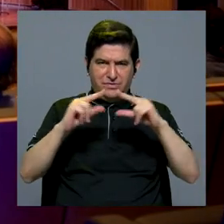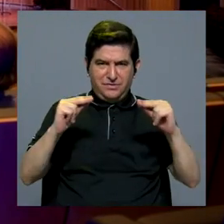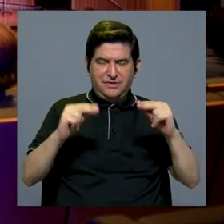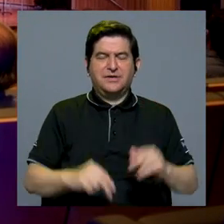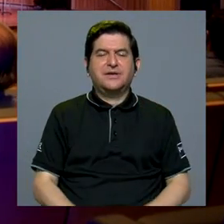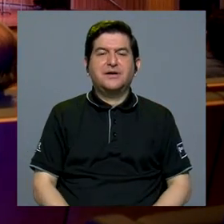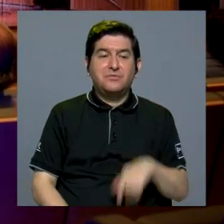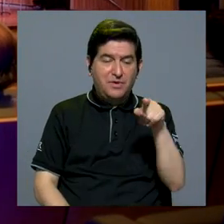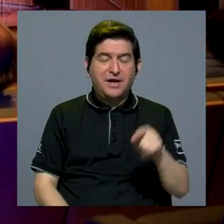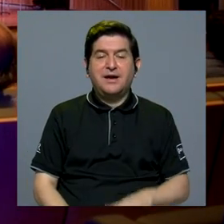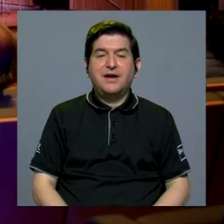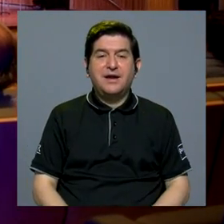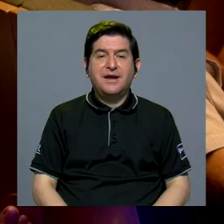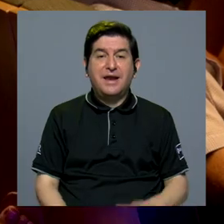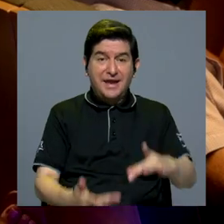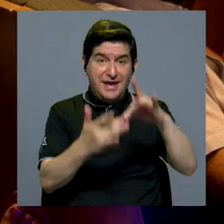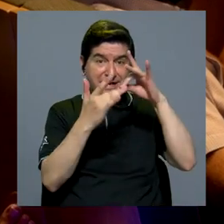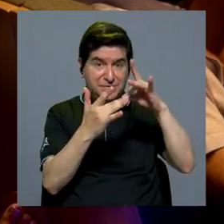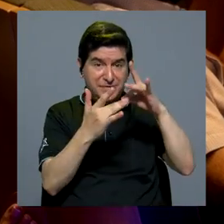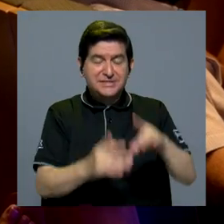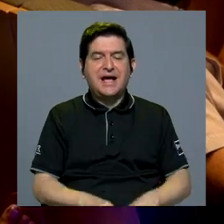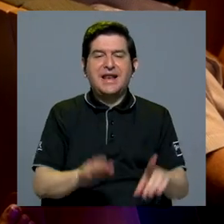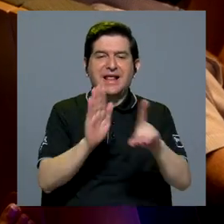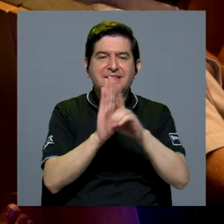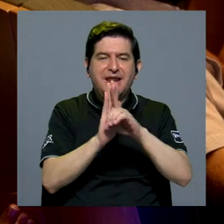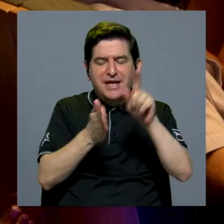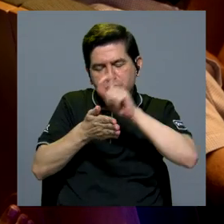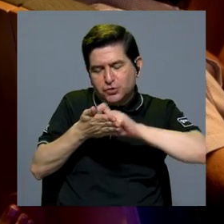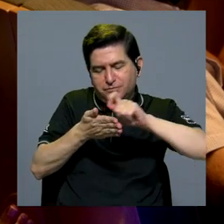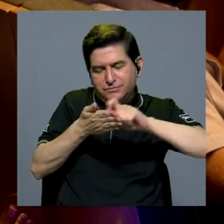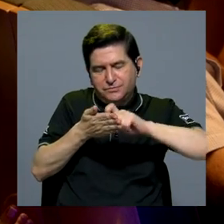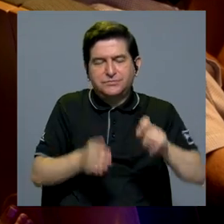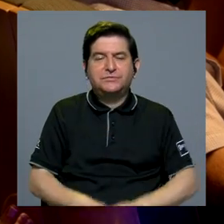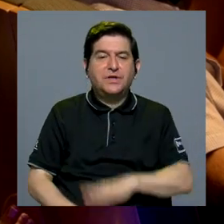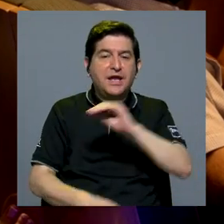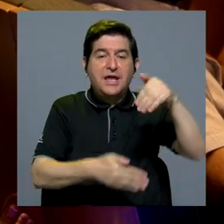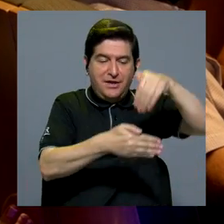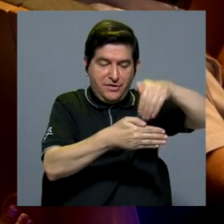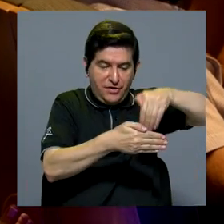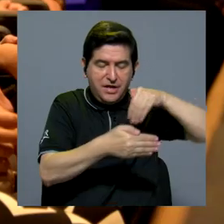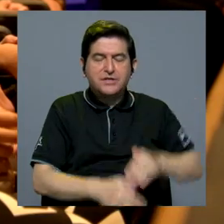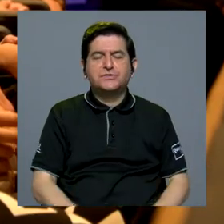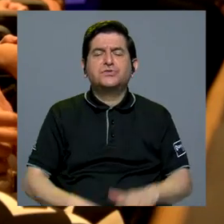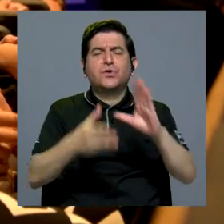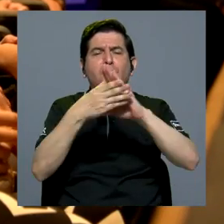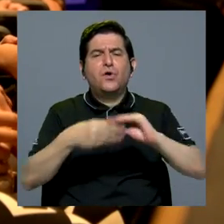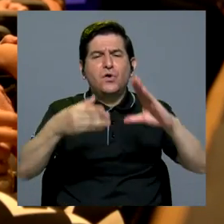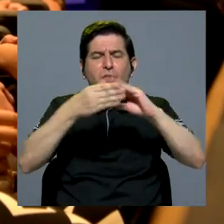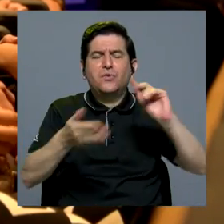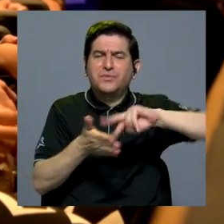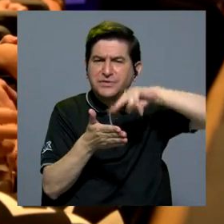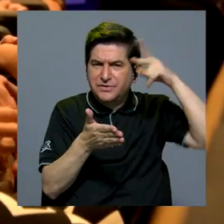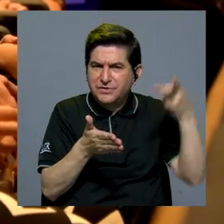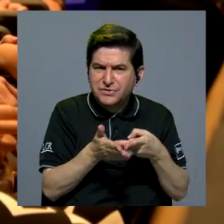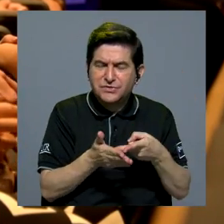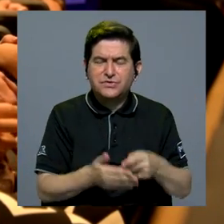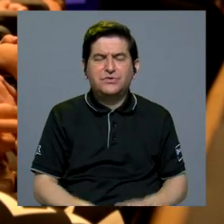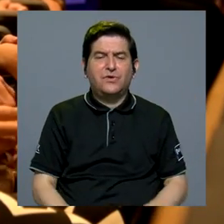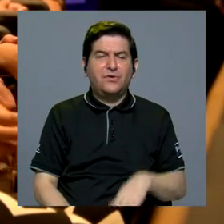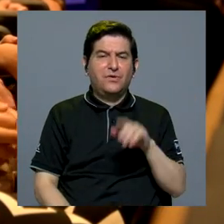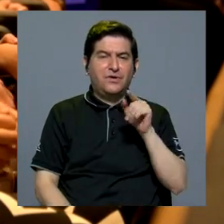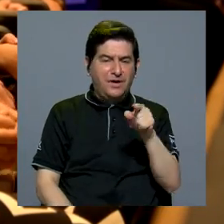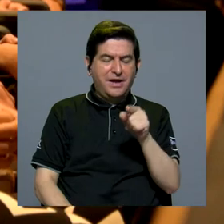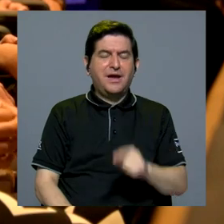quien está cursando la especialidad en Derecho Notarial y Registral, comentó lo que significa para él